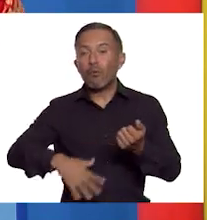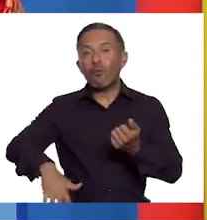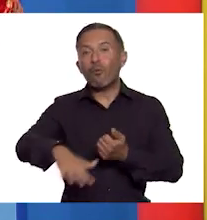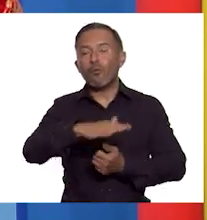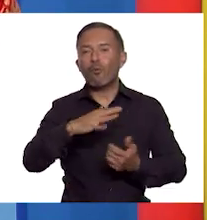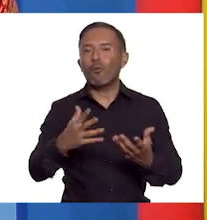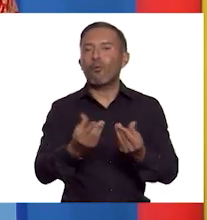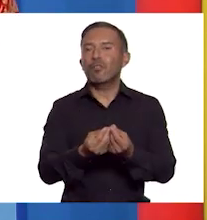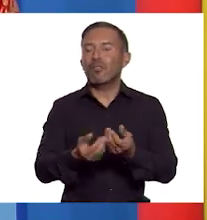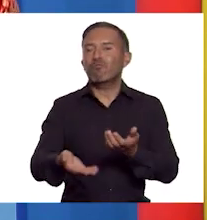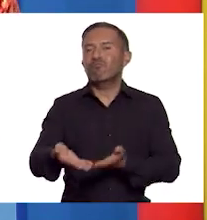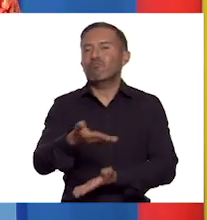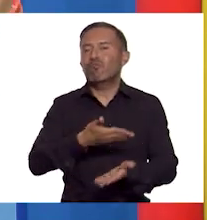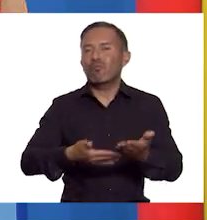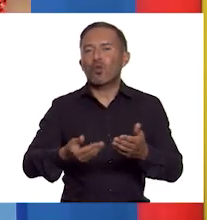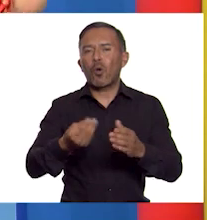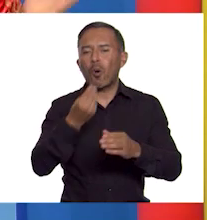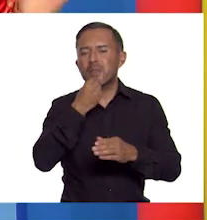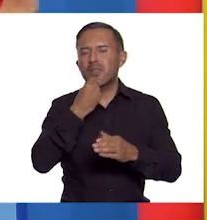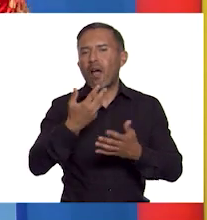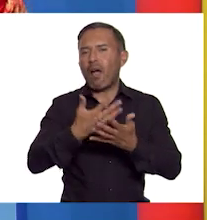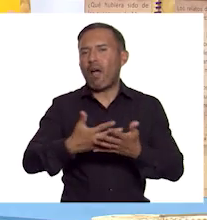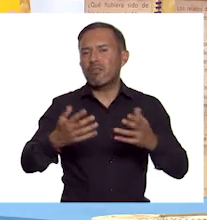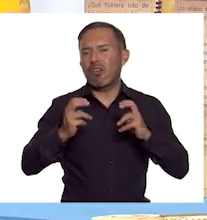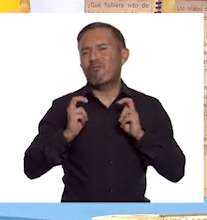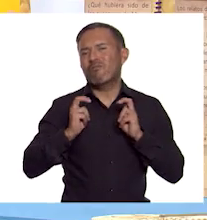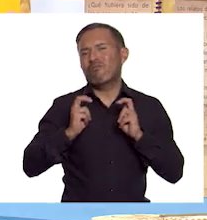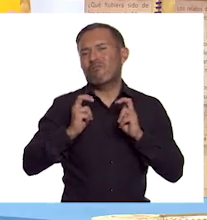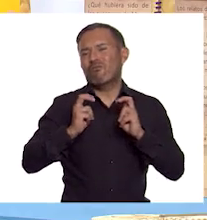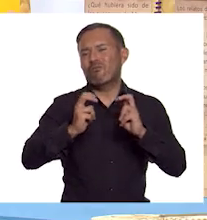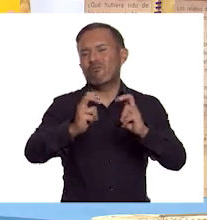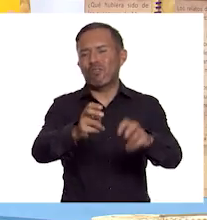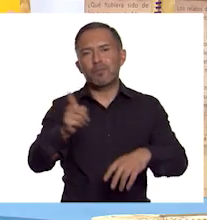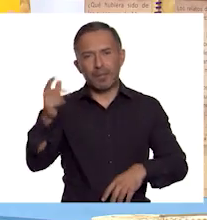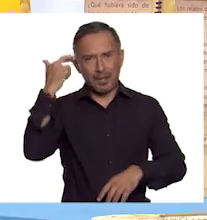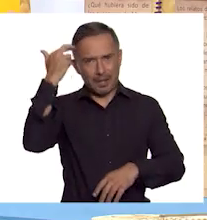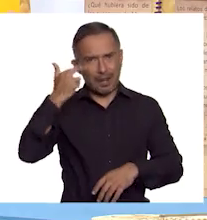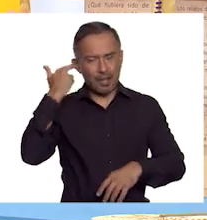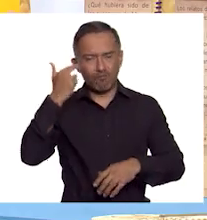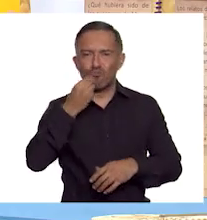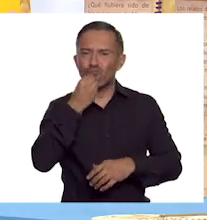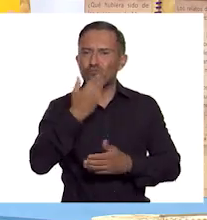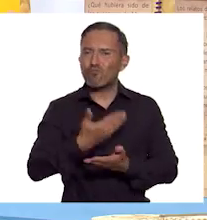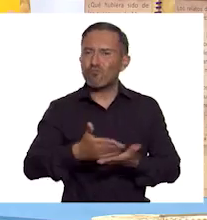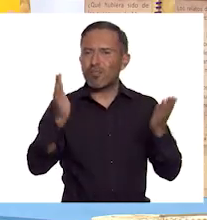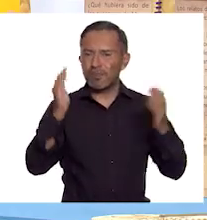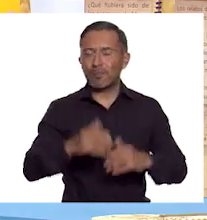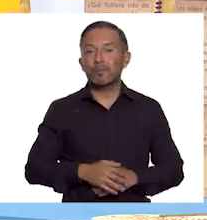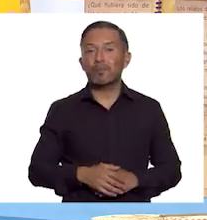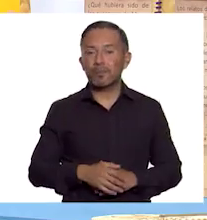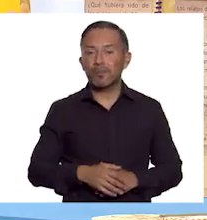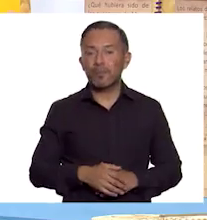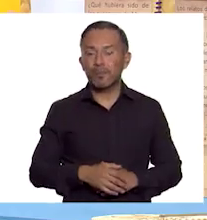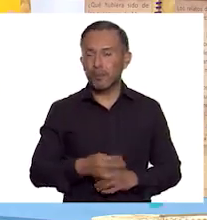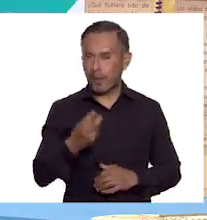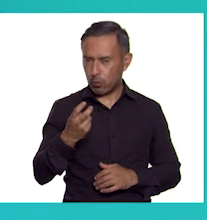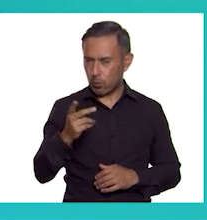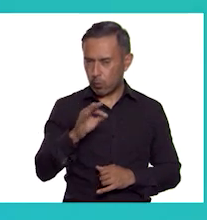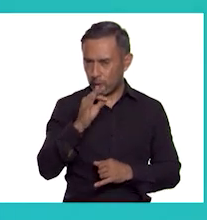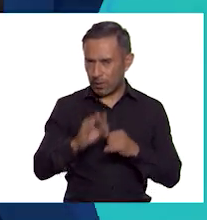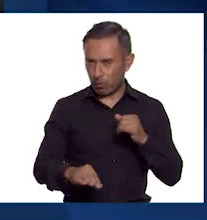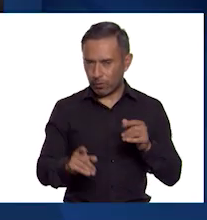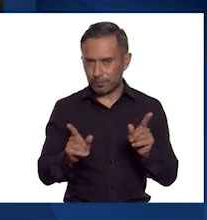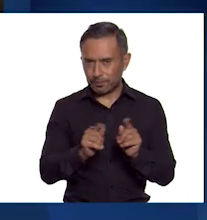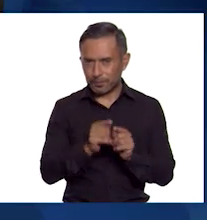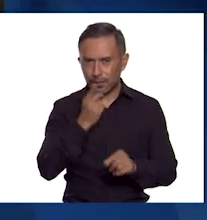espectacular banquete ofrecido por el emperador. ¿Qué les parece? Sí, cerramos este apartado mencionando lo siguiente.